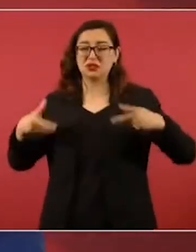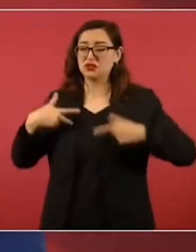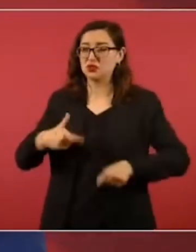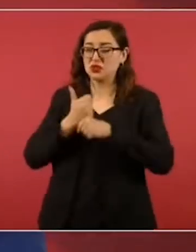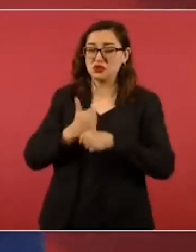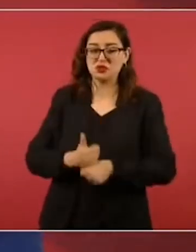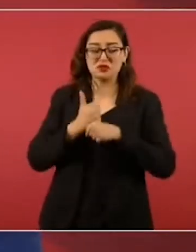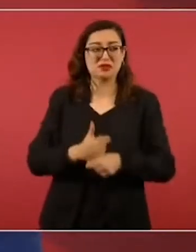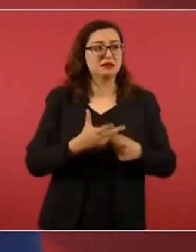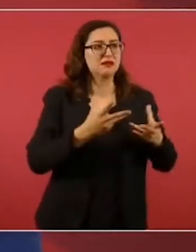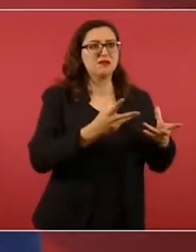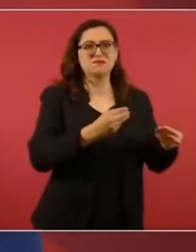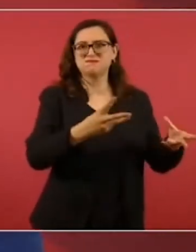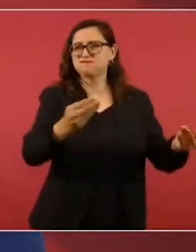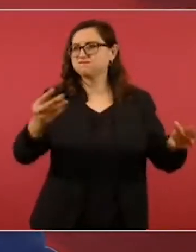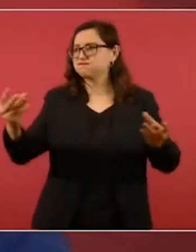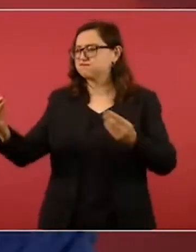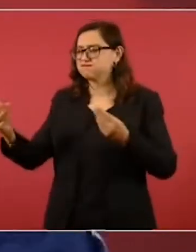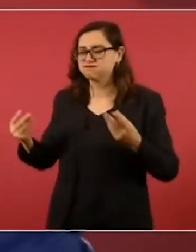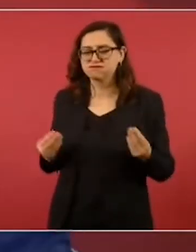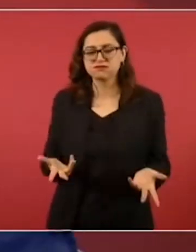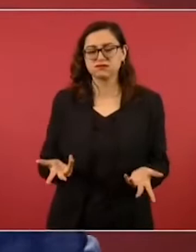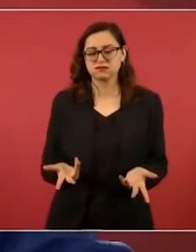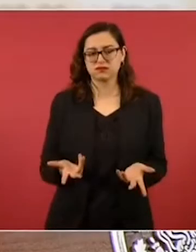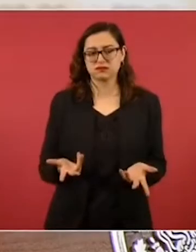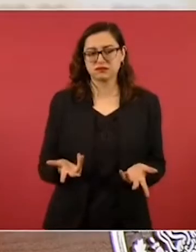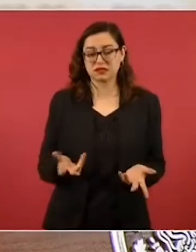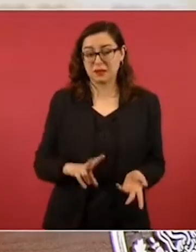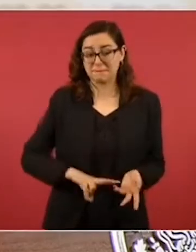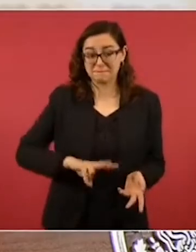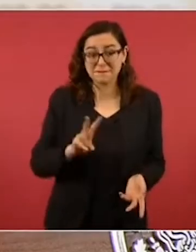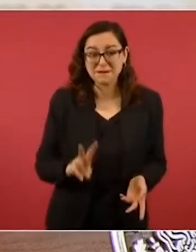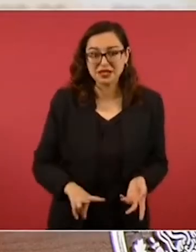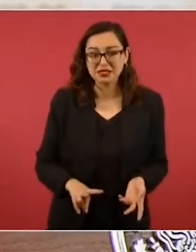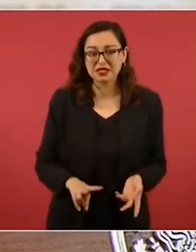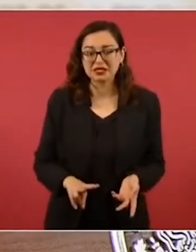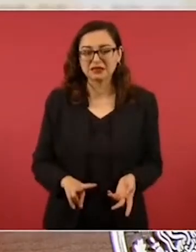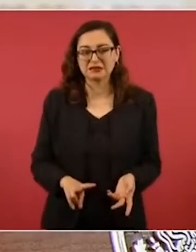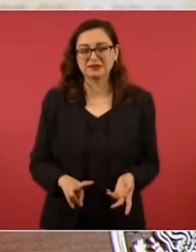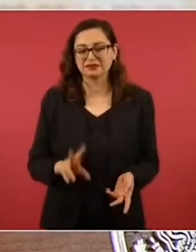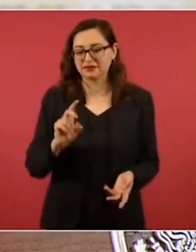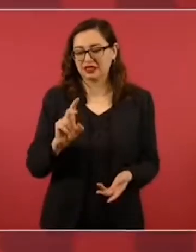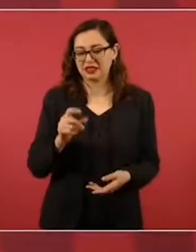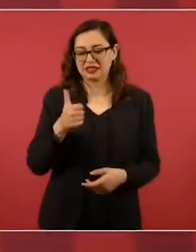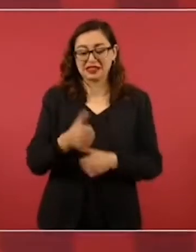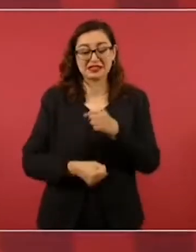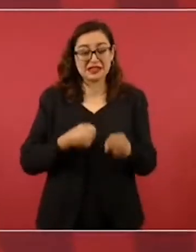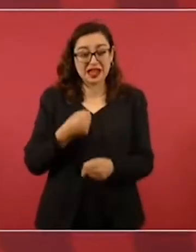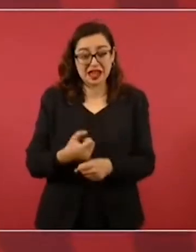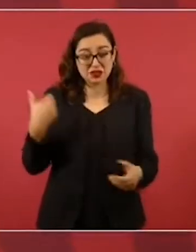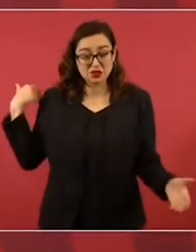política de saqueo que se aplicó durante 36 años.